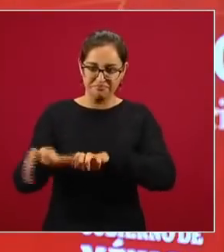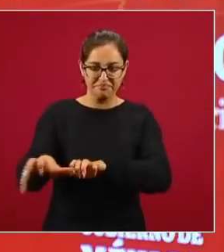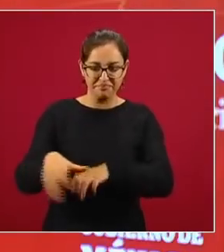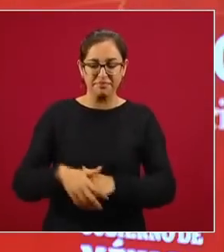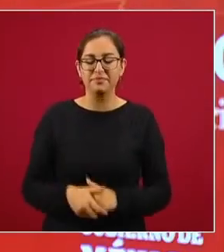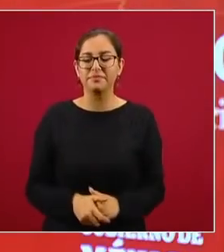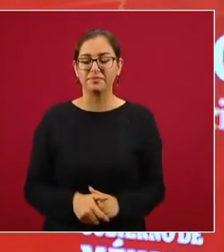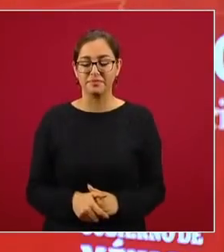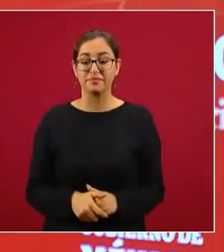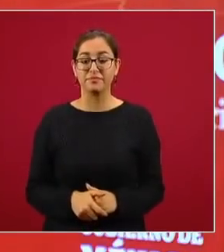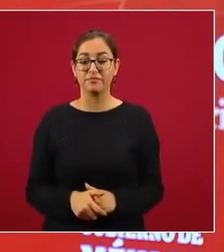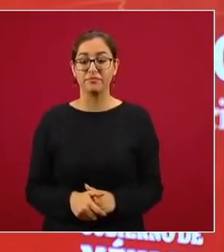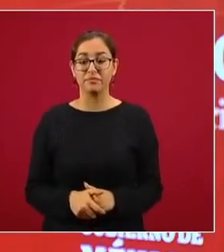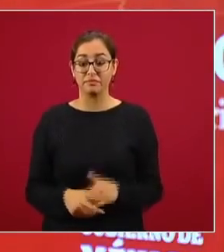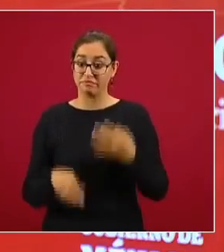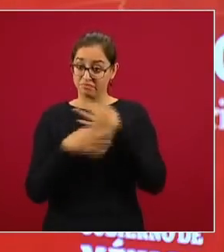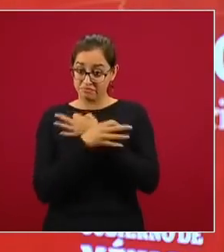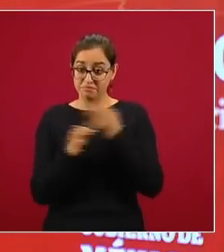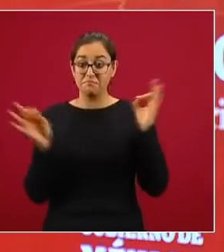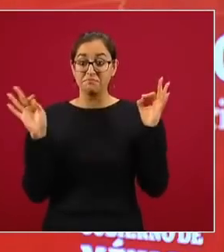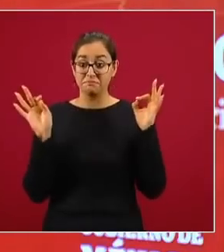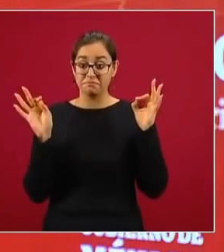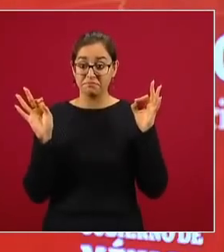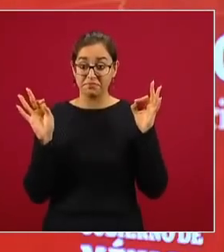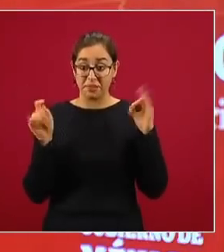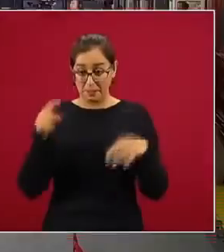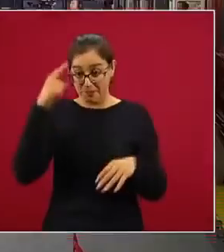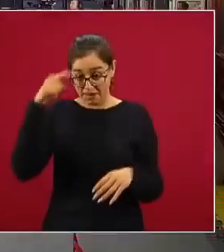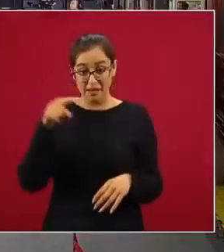y eso lo digo aquí para que la misma gente